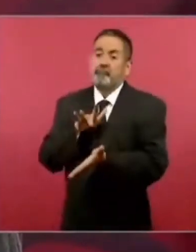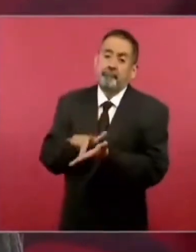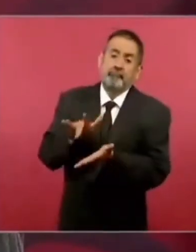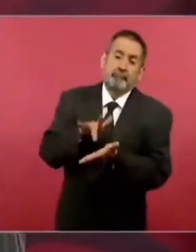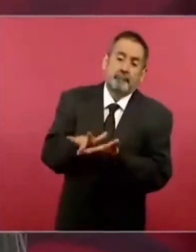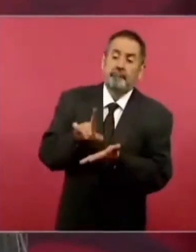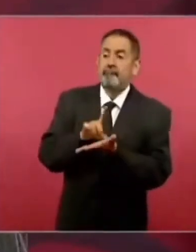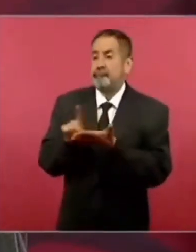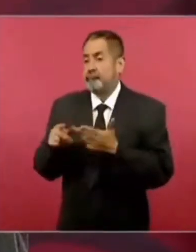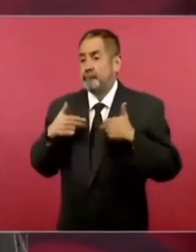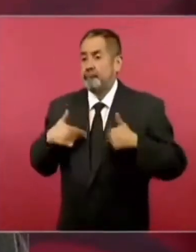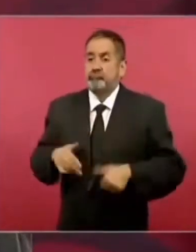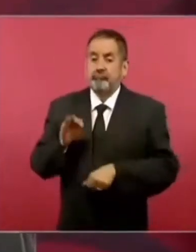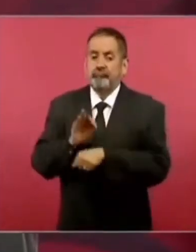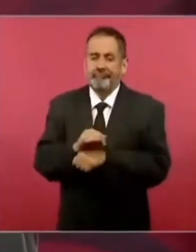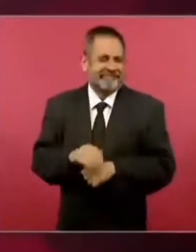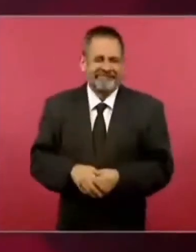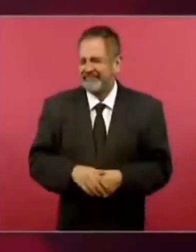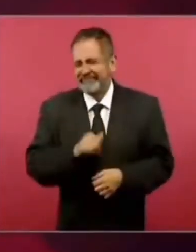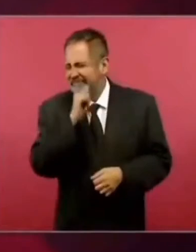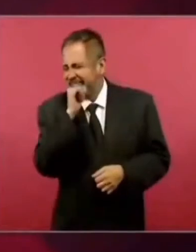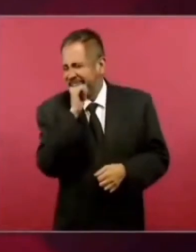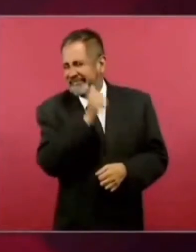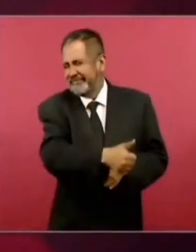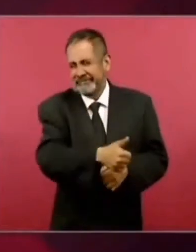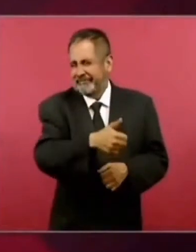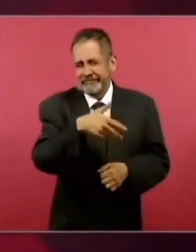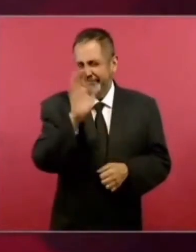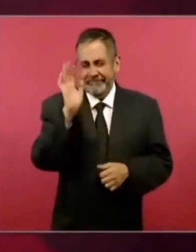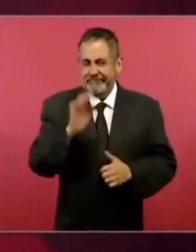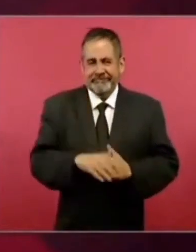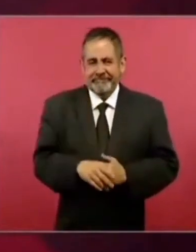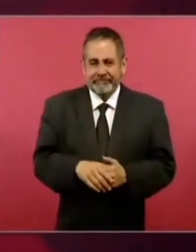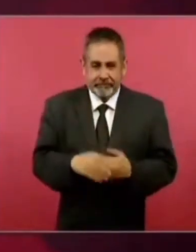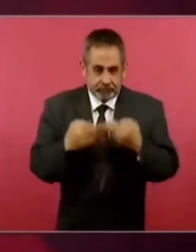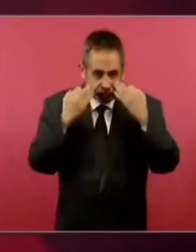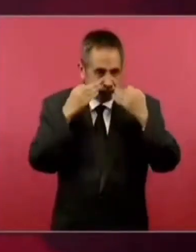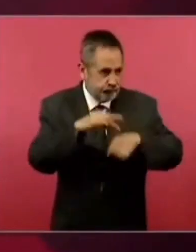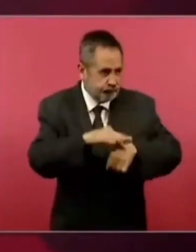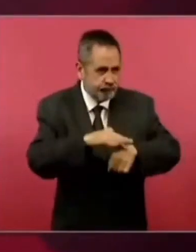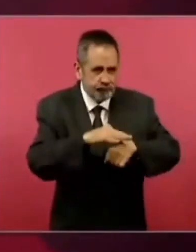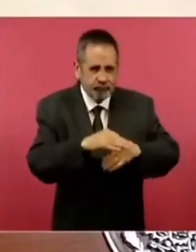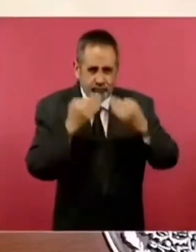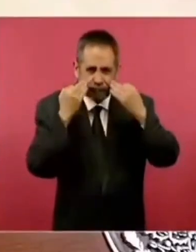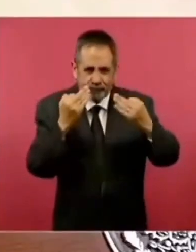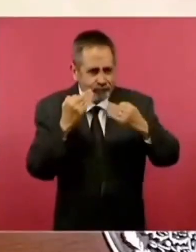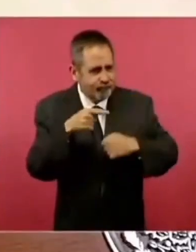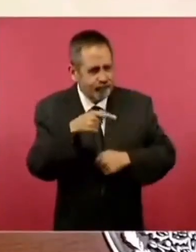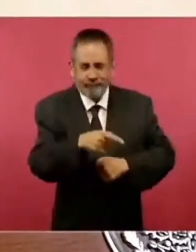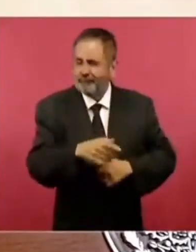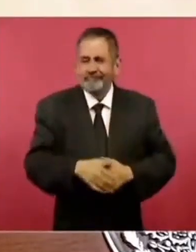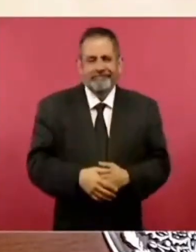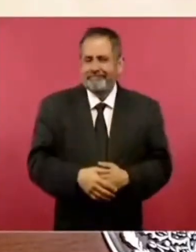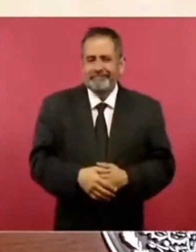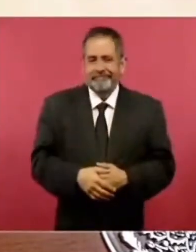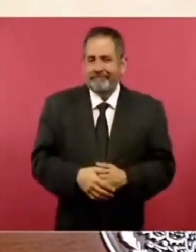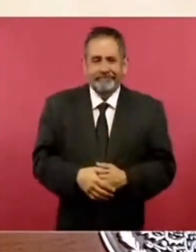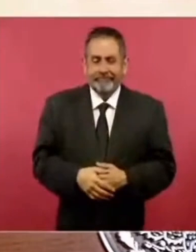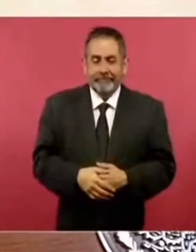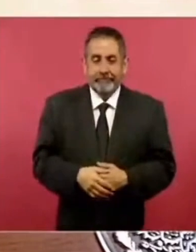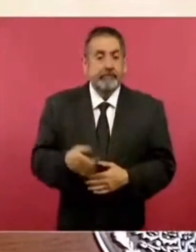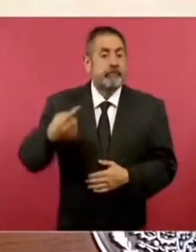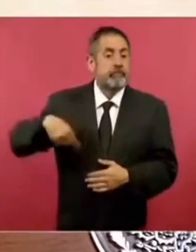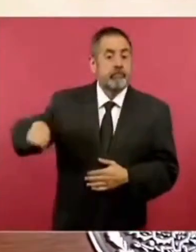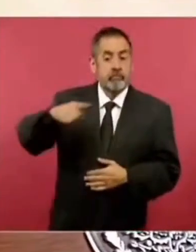nada nos consta cuando estábamos